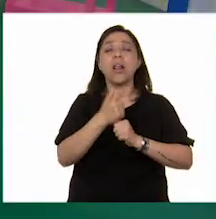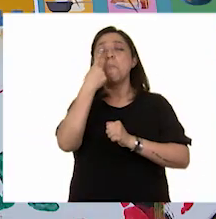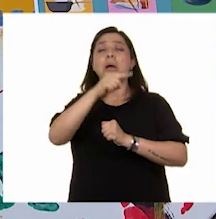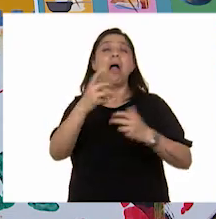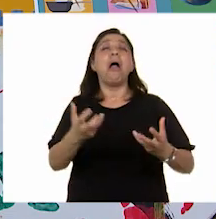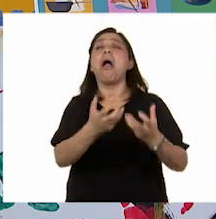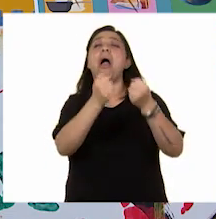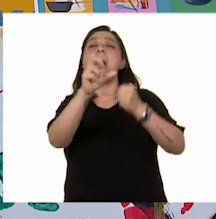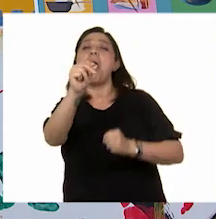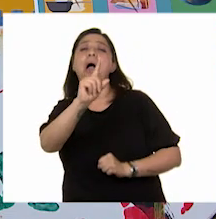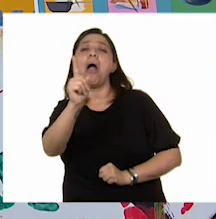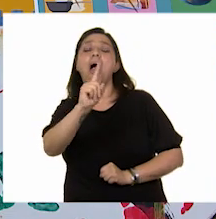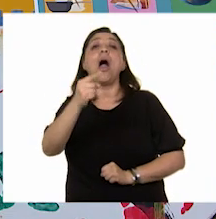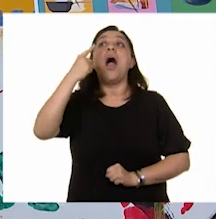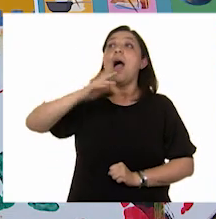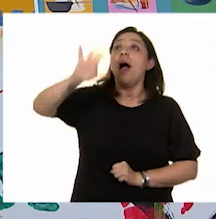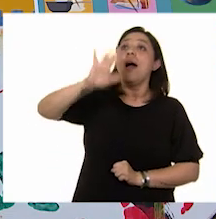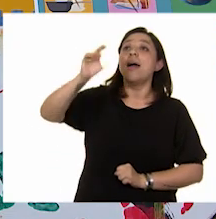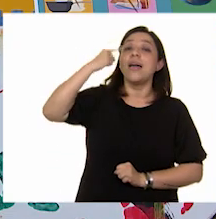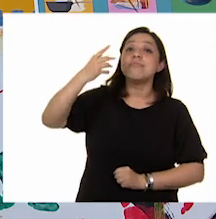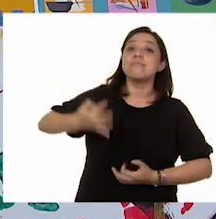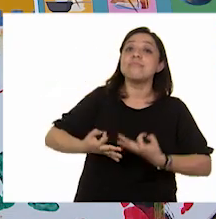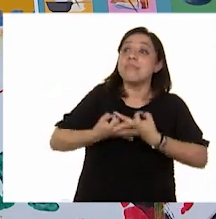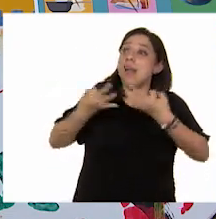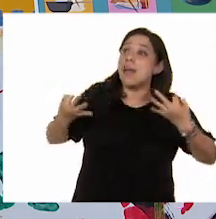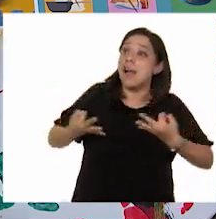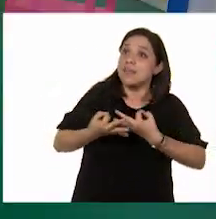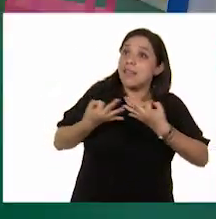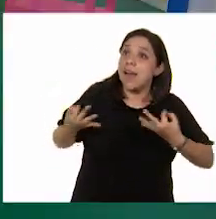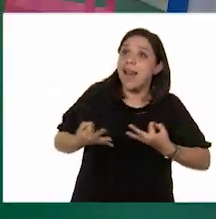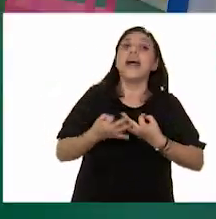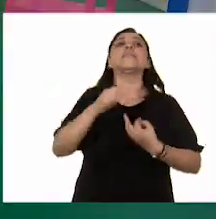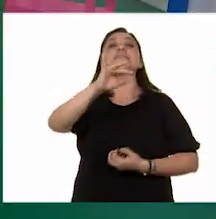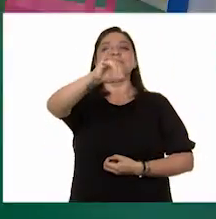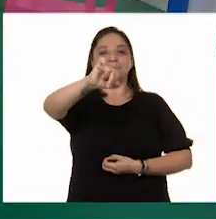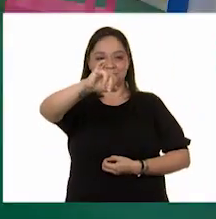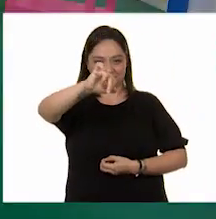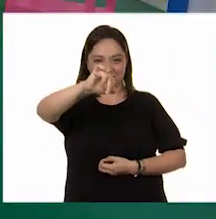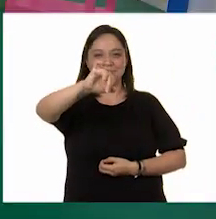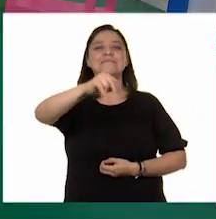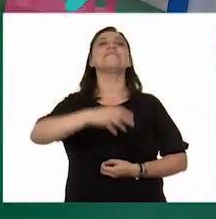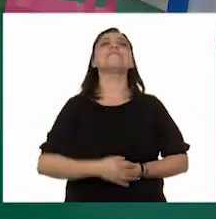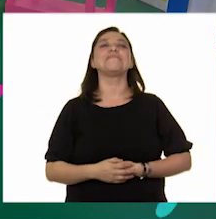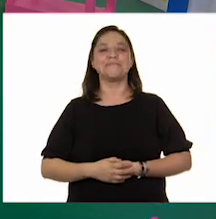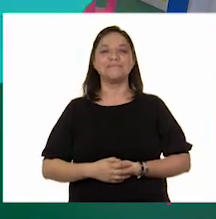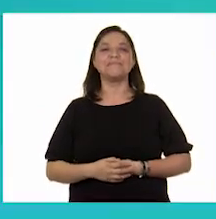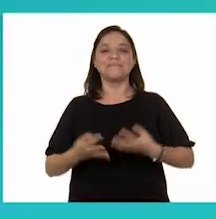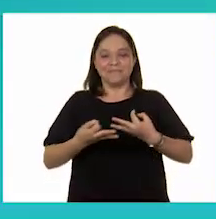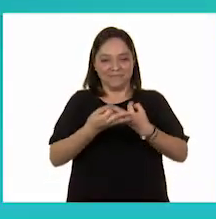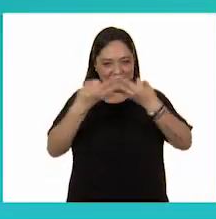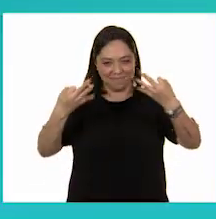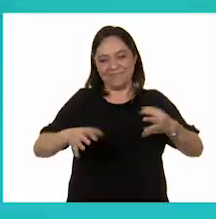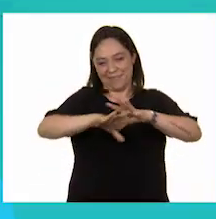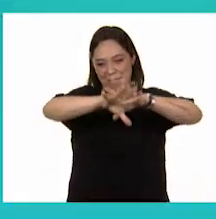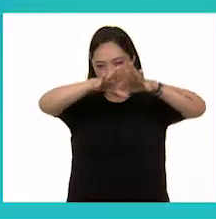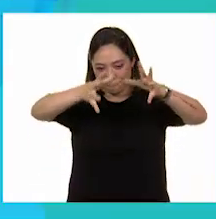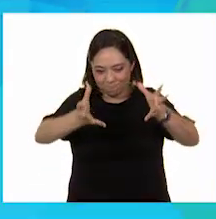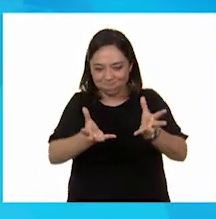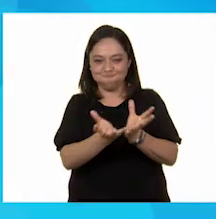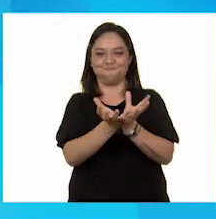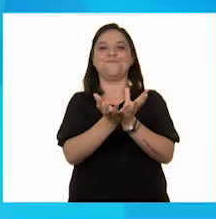Es la tierra, la tierra, sí, la tengo. Lotería, lotería. ¡Gané, gané, gané!